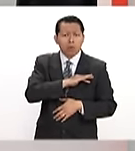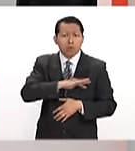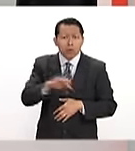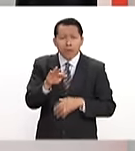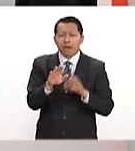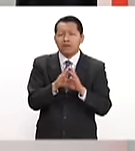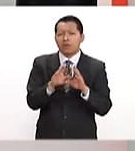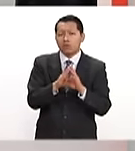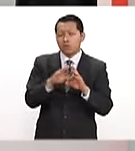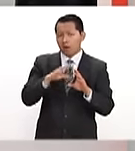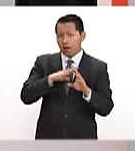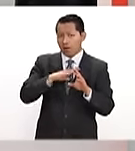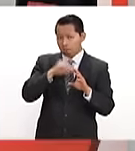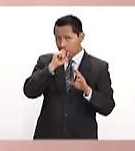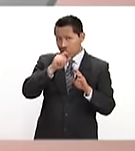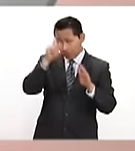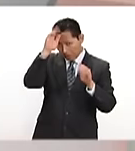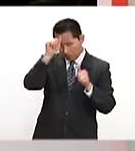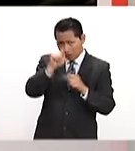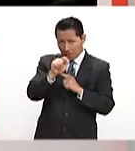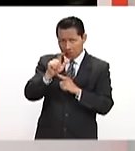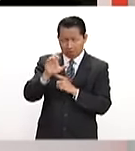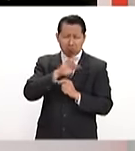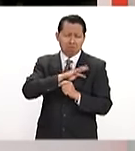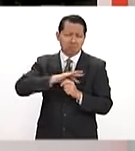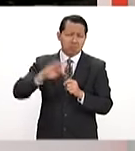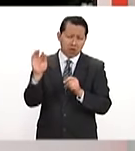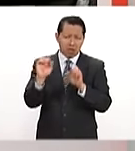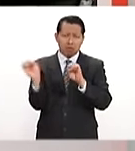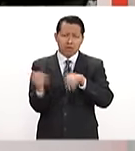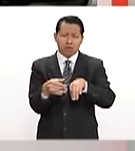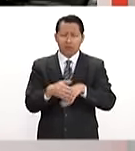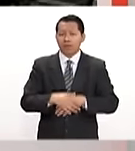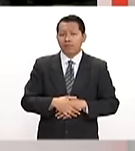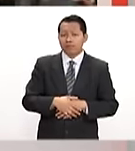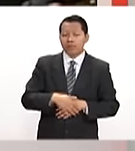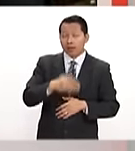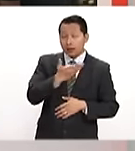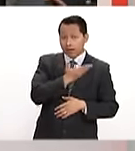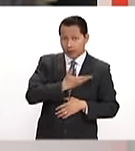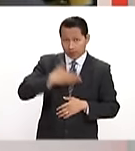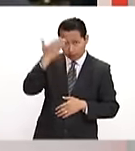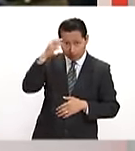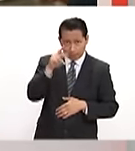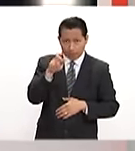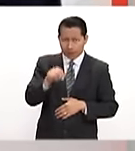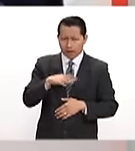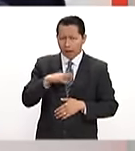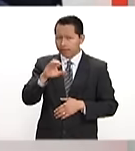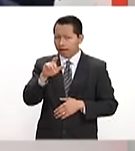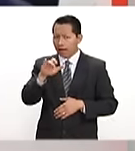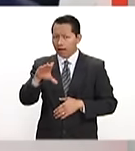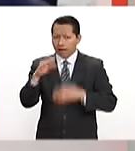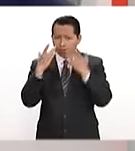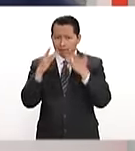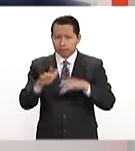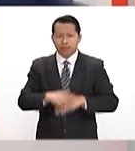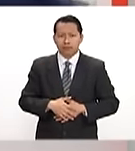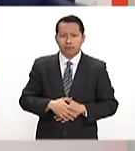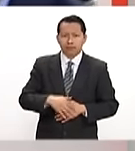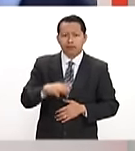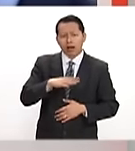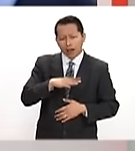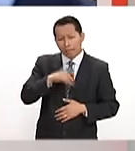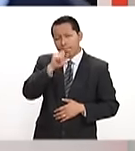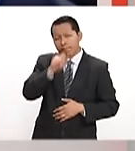de abandonar el tratado. El presidente Enrique Peña Nieto cancela su participación en la CELAC. Fue una decisión de la